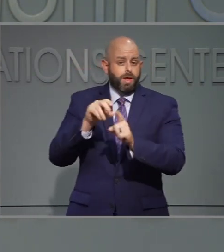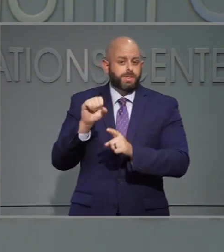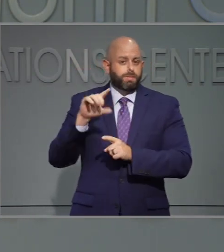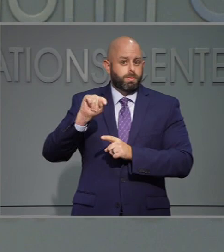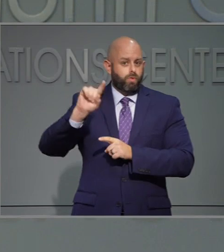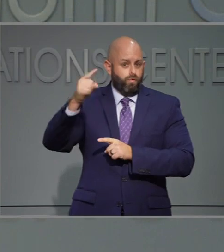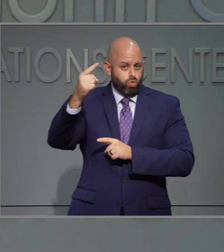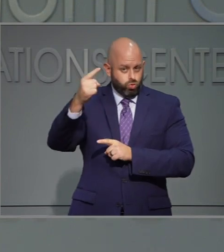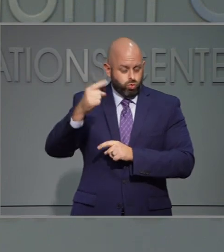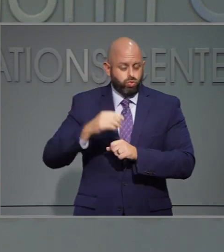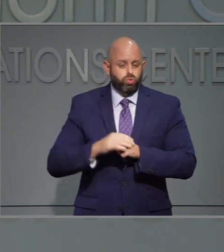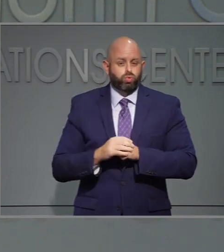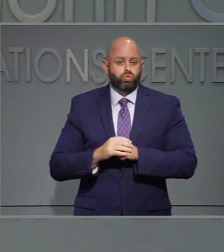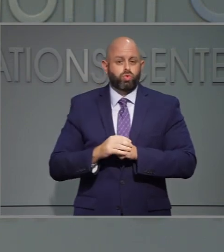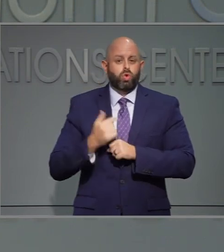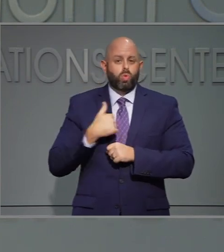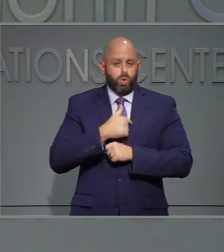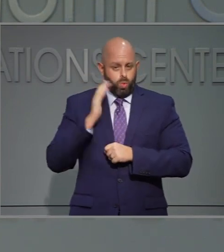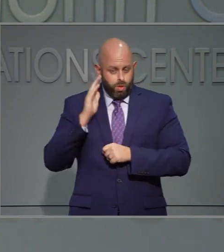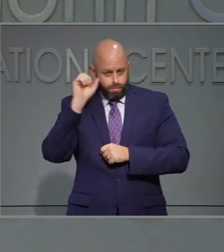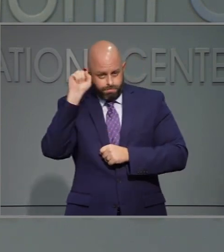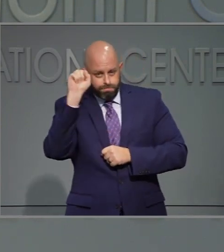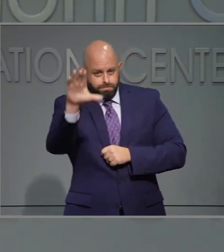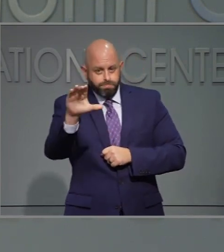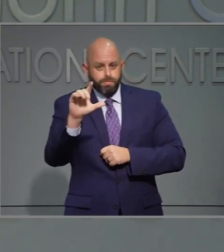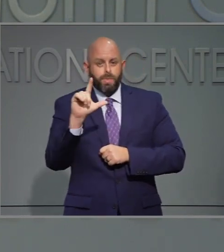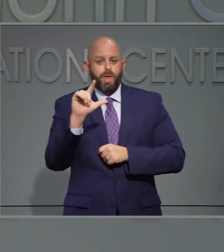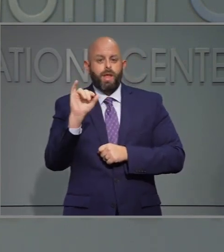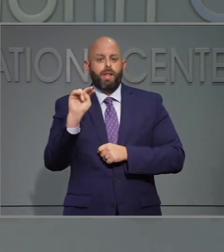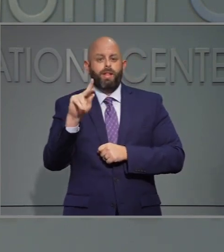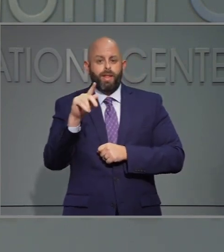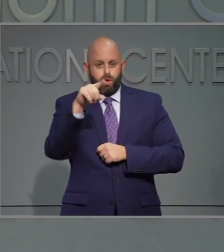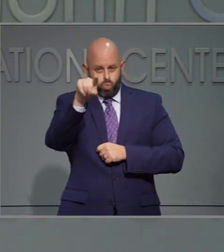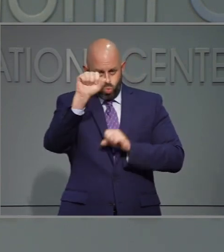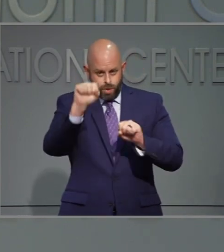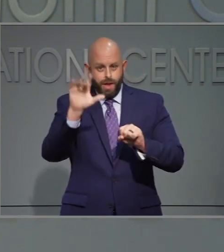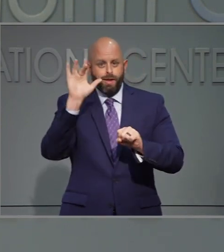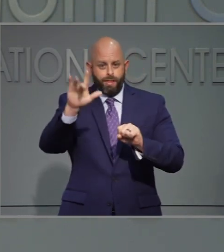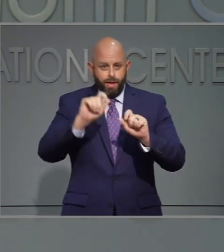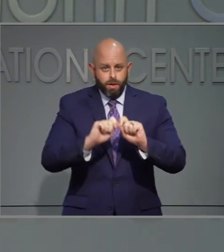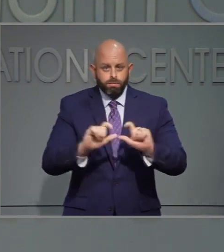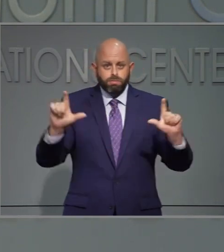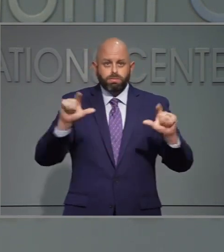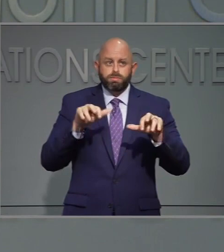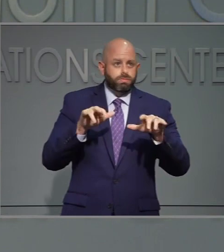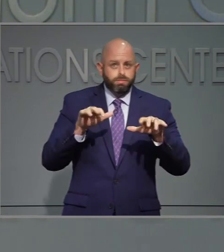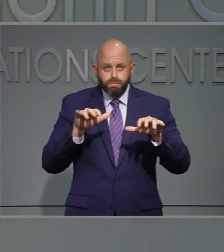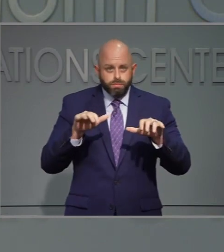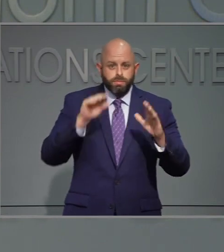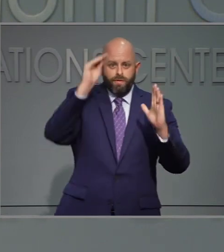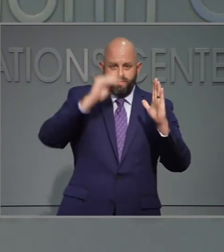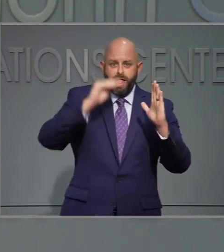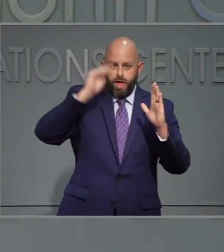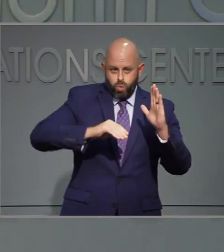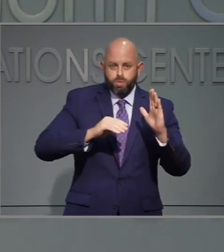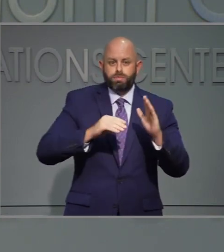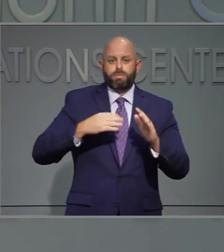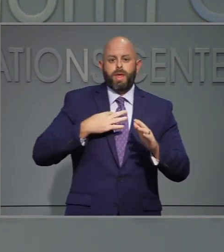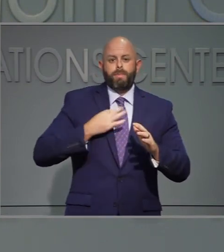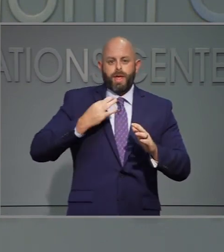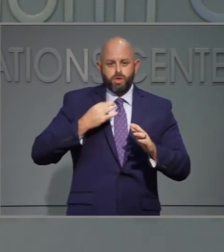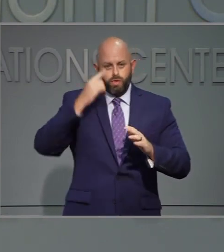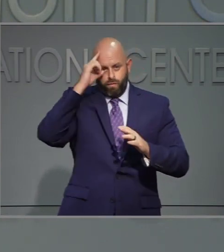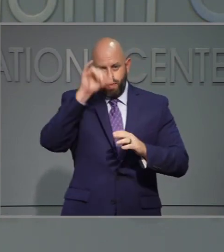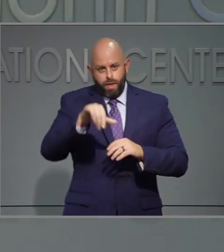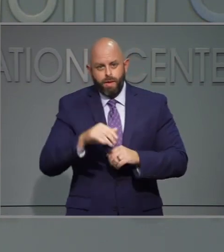La fecha límite para aceptar esto es el primero de septiembre. Bien, y ustedes pueden obtener más información en un enlace que vamos